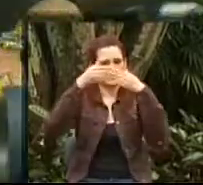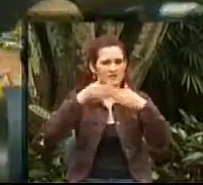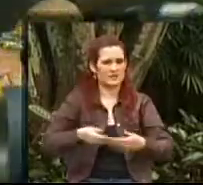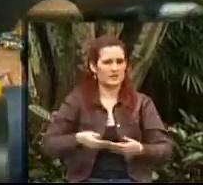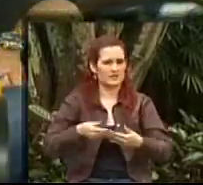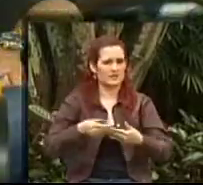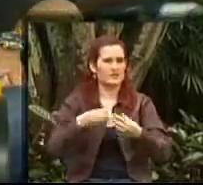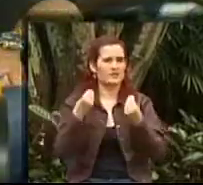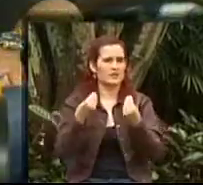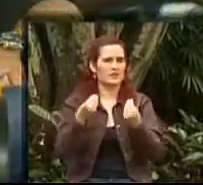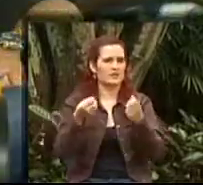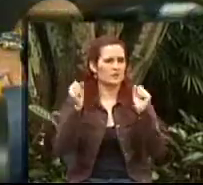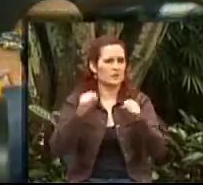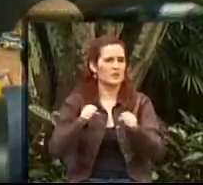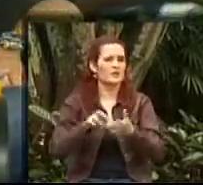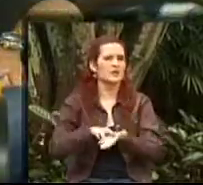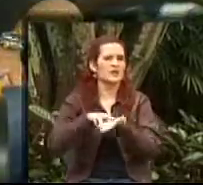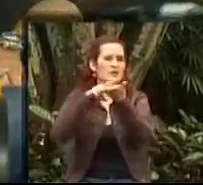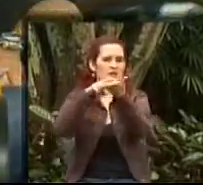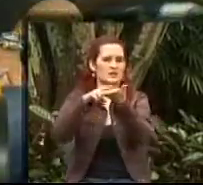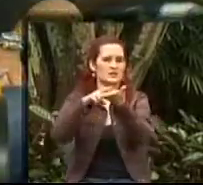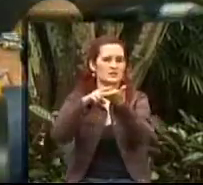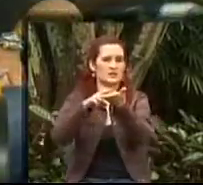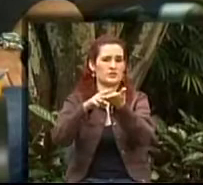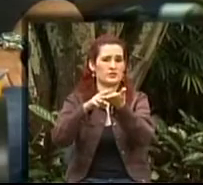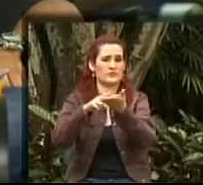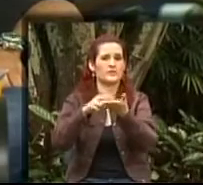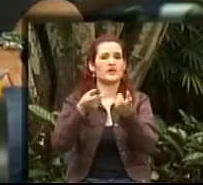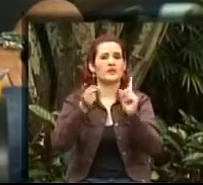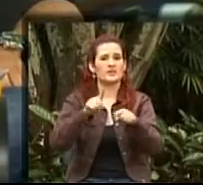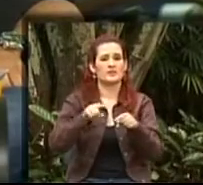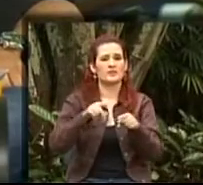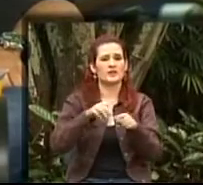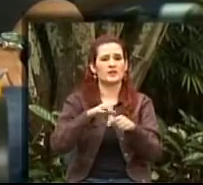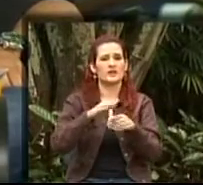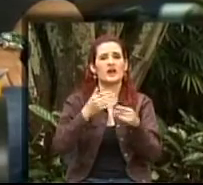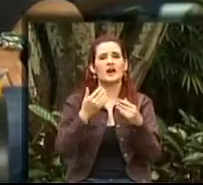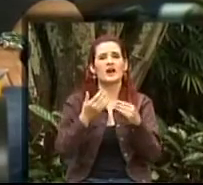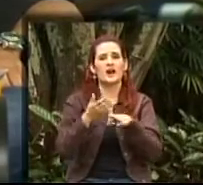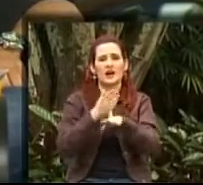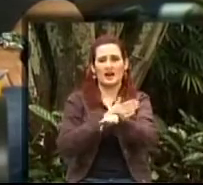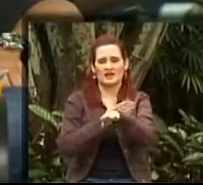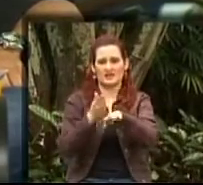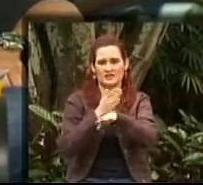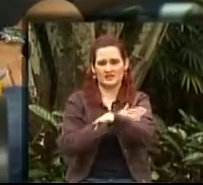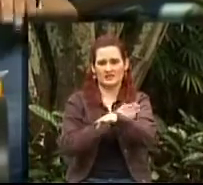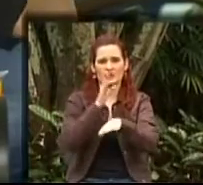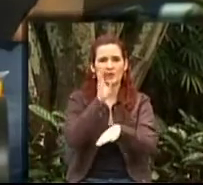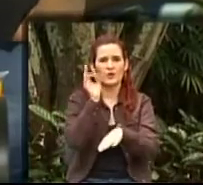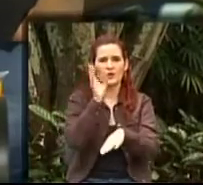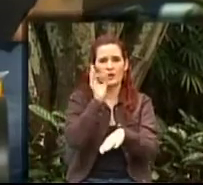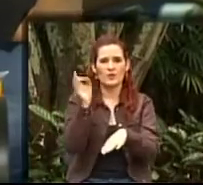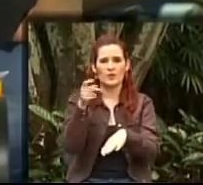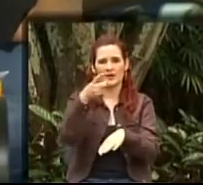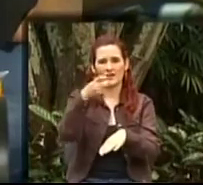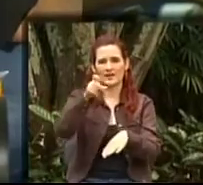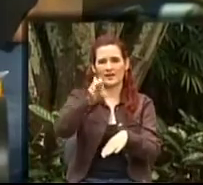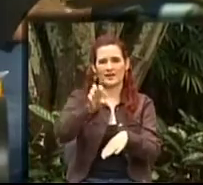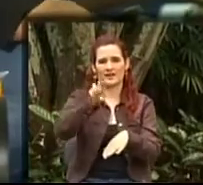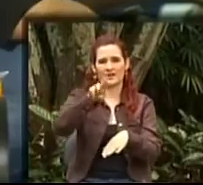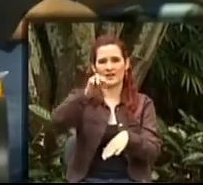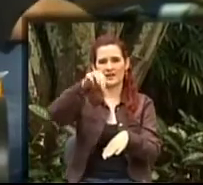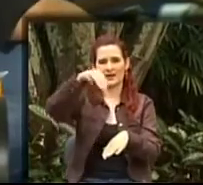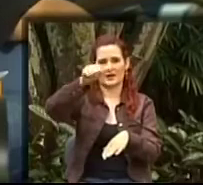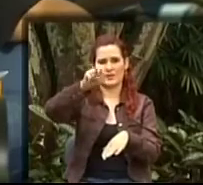que comentemos este informe y un poco que hablemos de Germán, que ya lo hemos tenido y es muy cercano y es un hombre muy comprometido con estos temas. Pero primero los